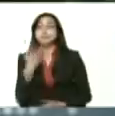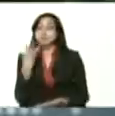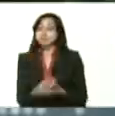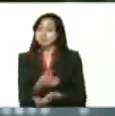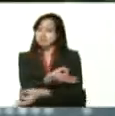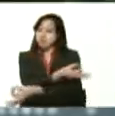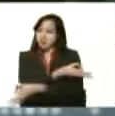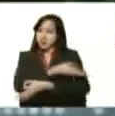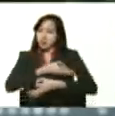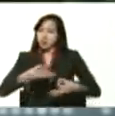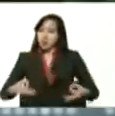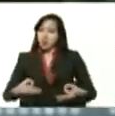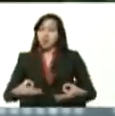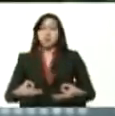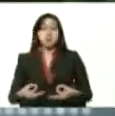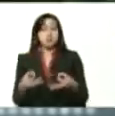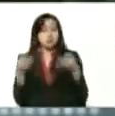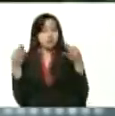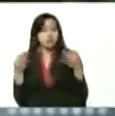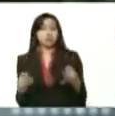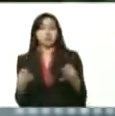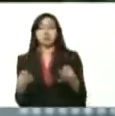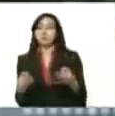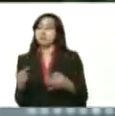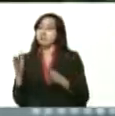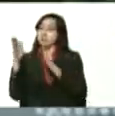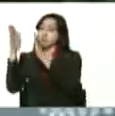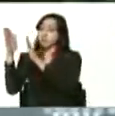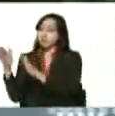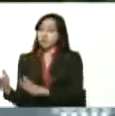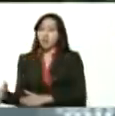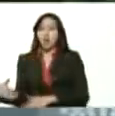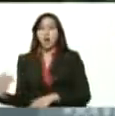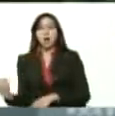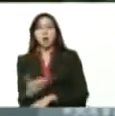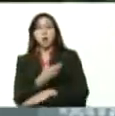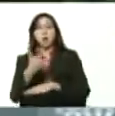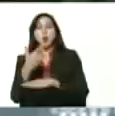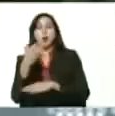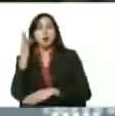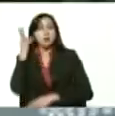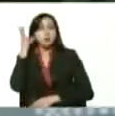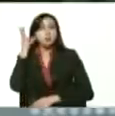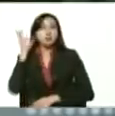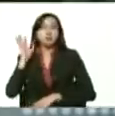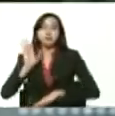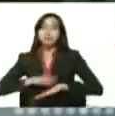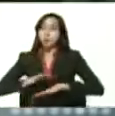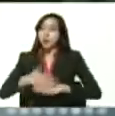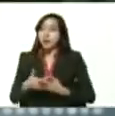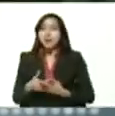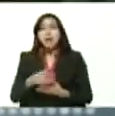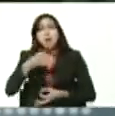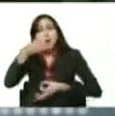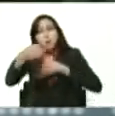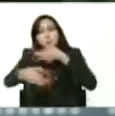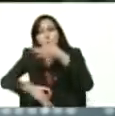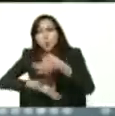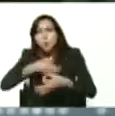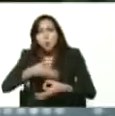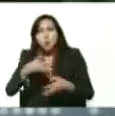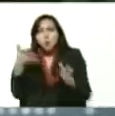excelente monaga excelente yelitze la avanzadora bueno y toda esta explicación